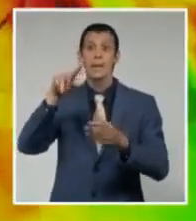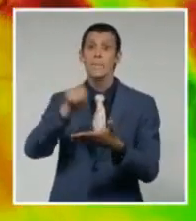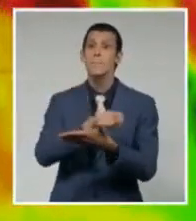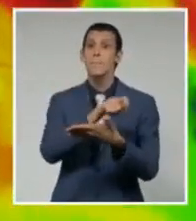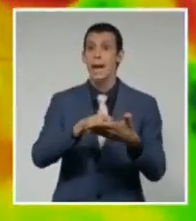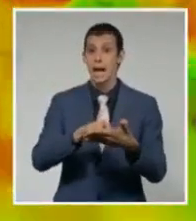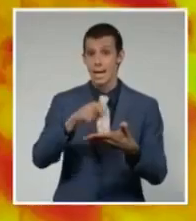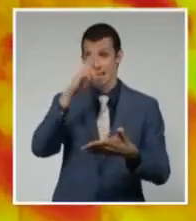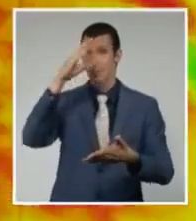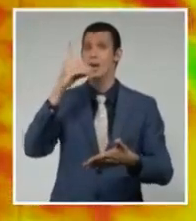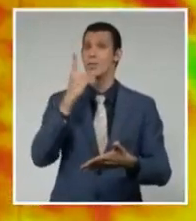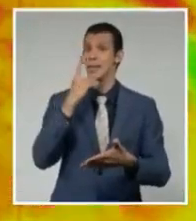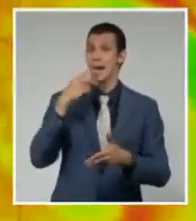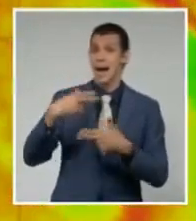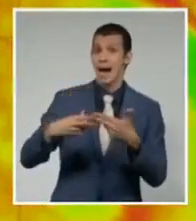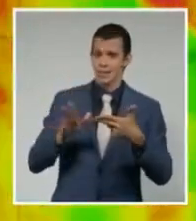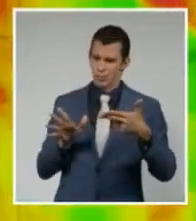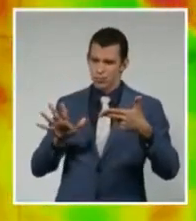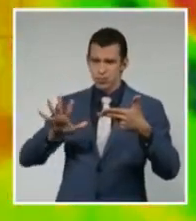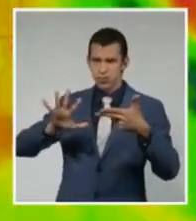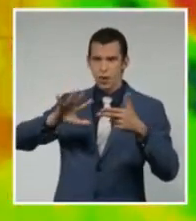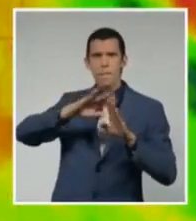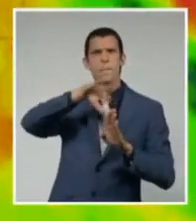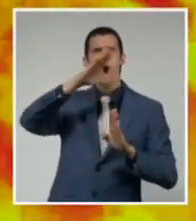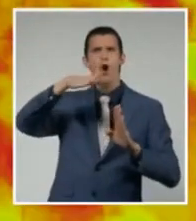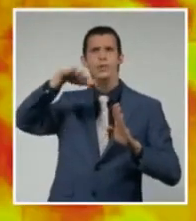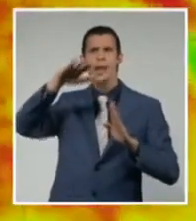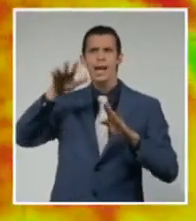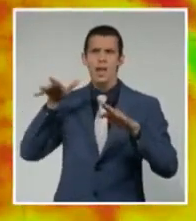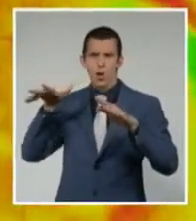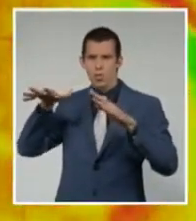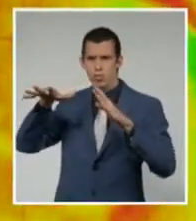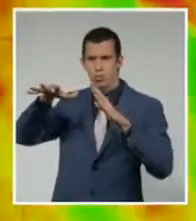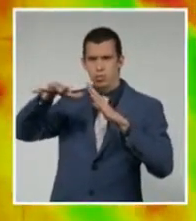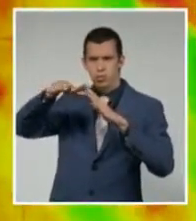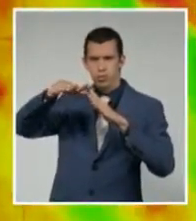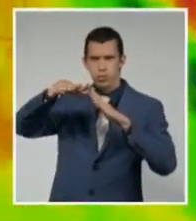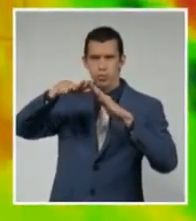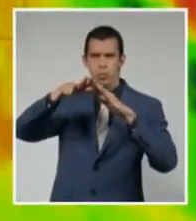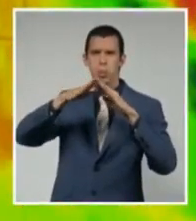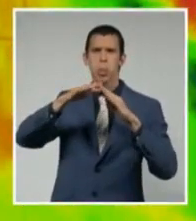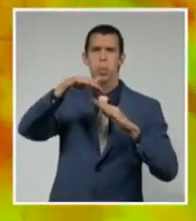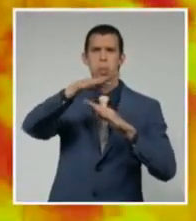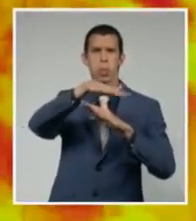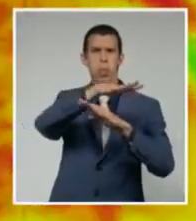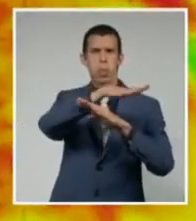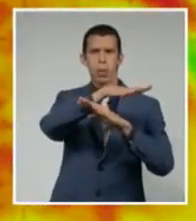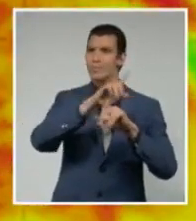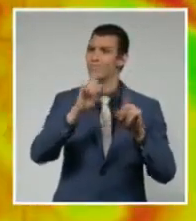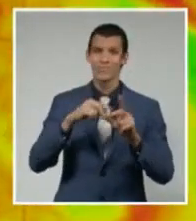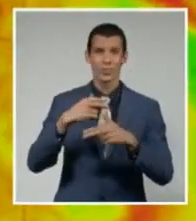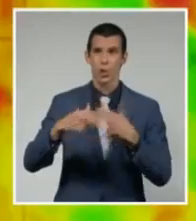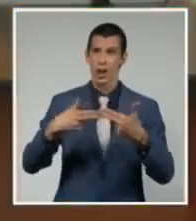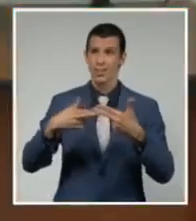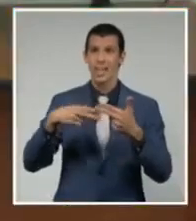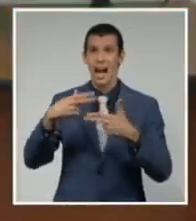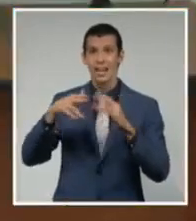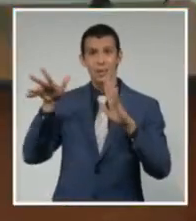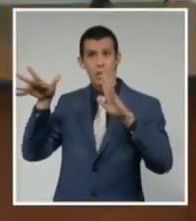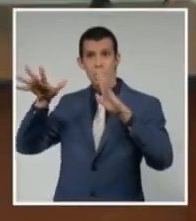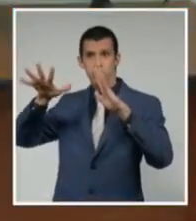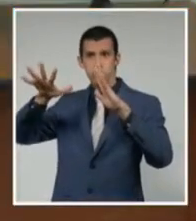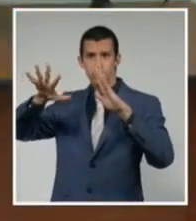fue por el sur de la cadena montañosa y entre otra cadena pequeña que está aquí. Y por lo tanto, durante la